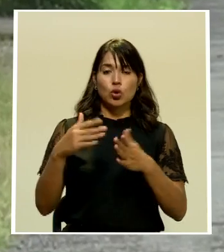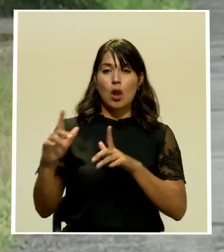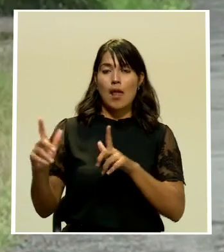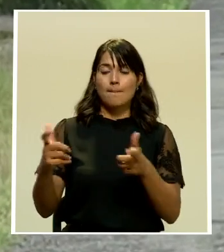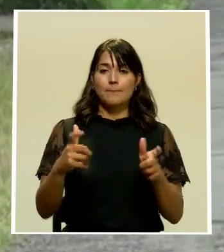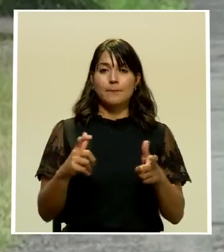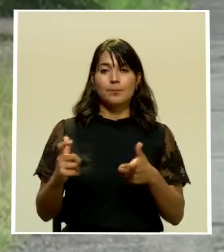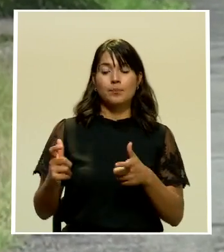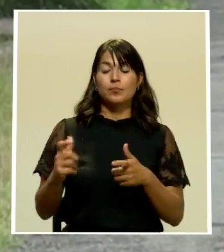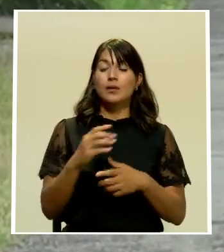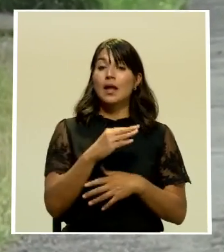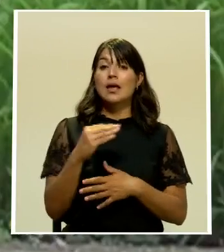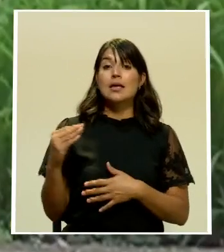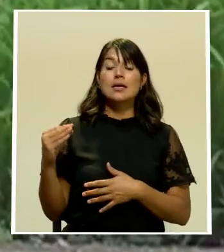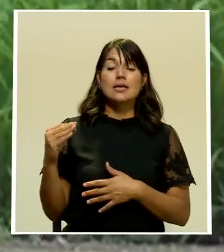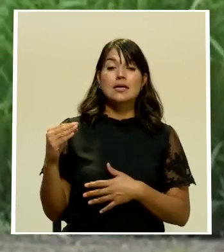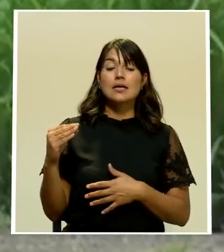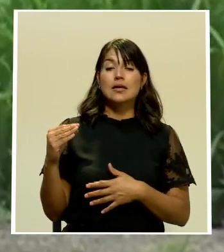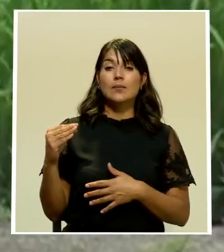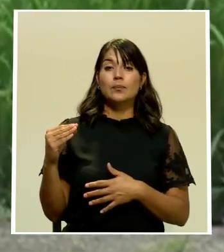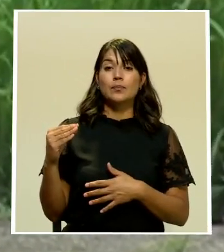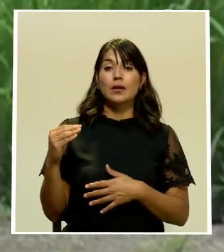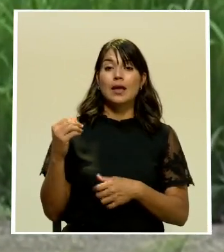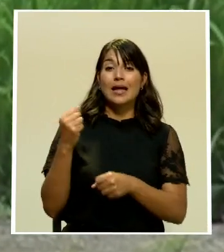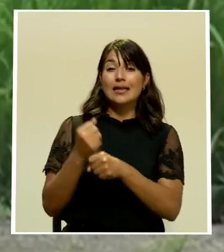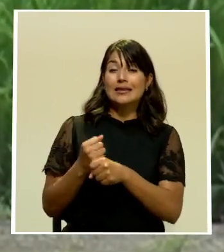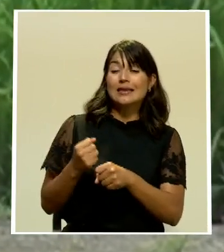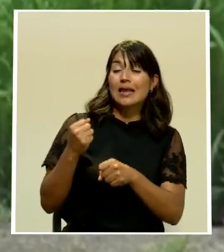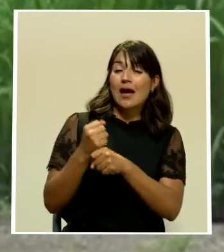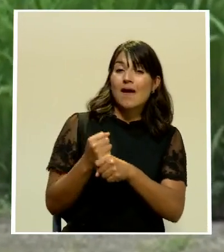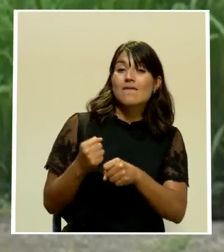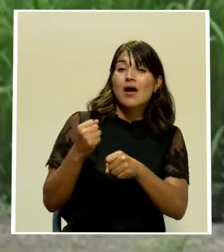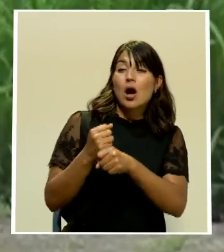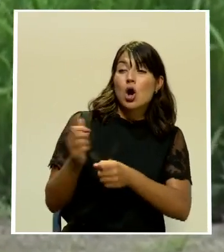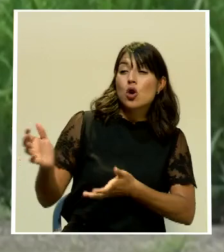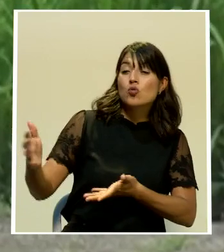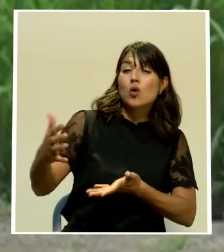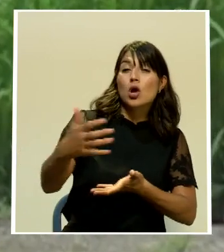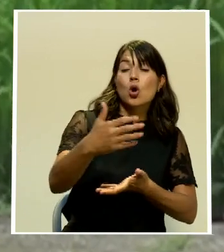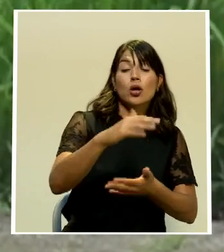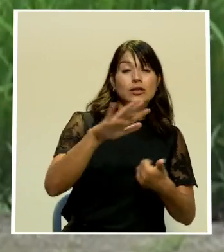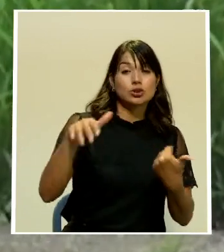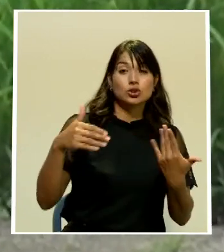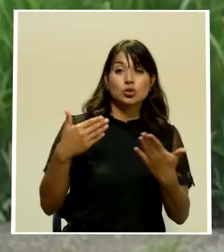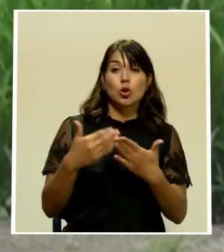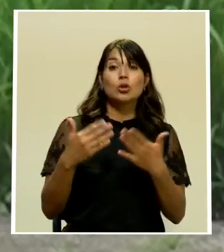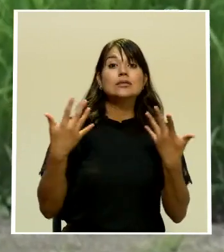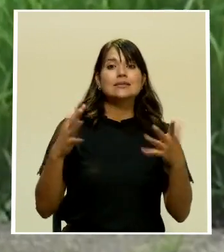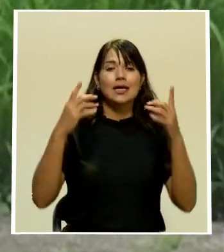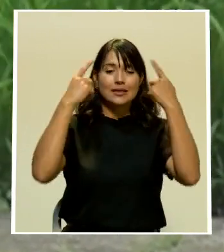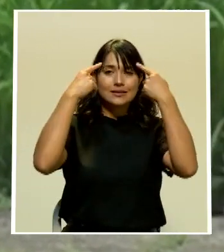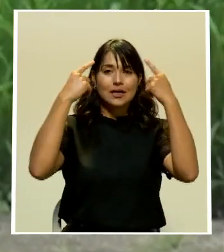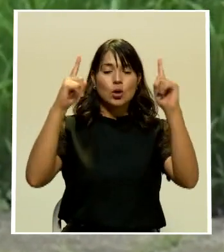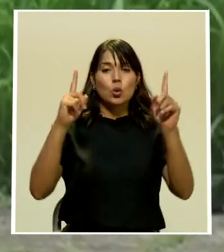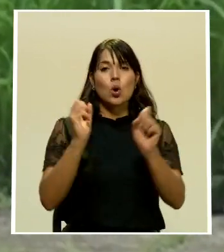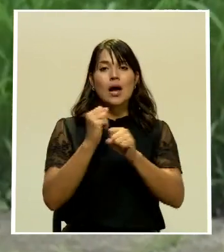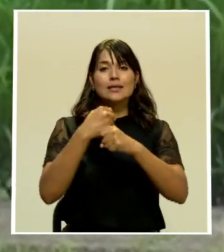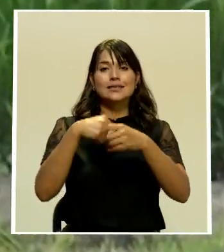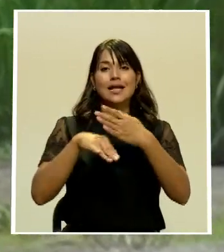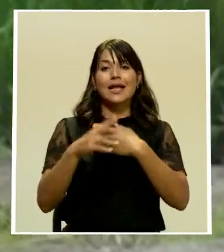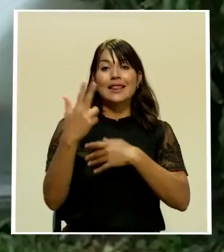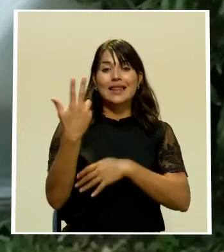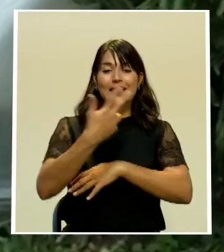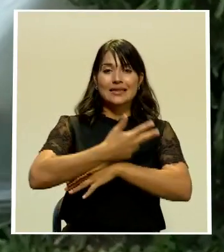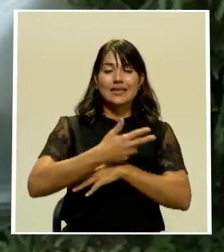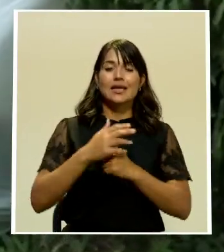aquel trabajo arduo, ¿verdad?, de recoger todo lo que estaba en la calle, se logró hacer en tres días